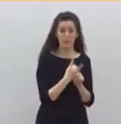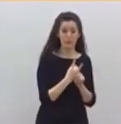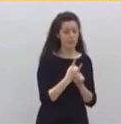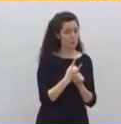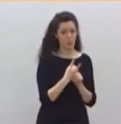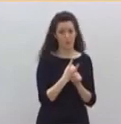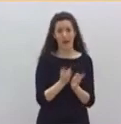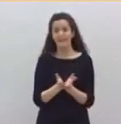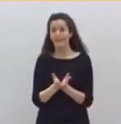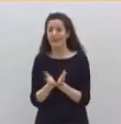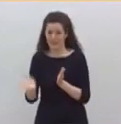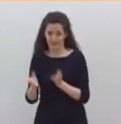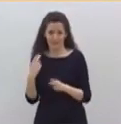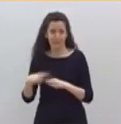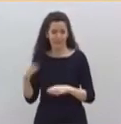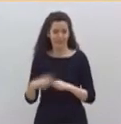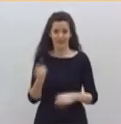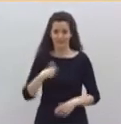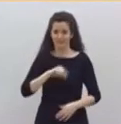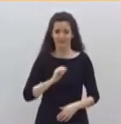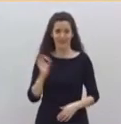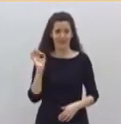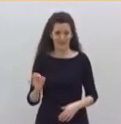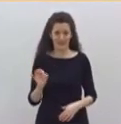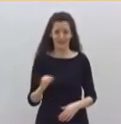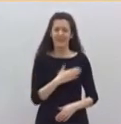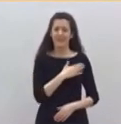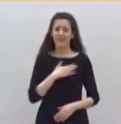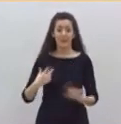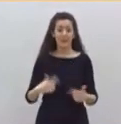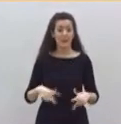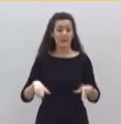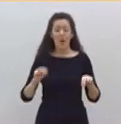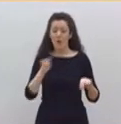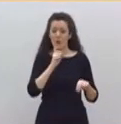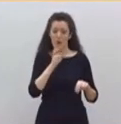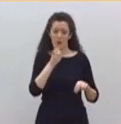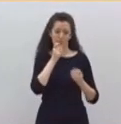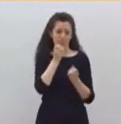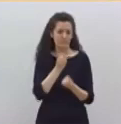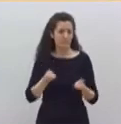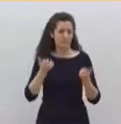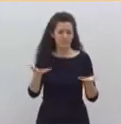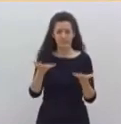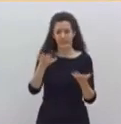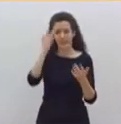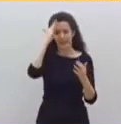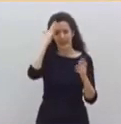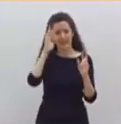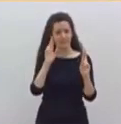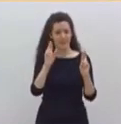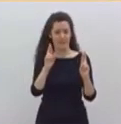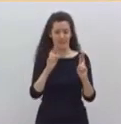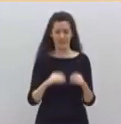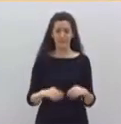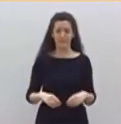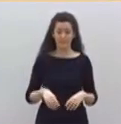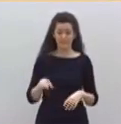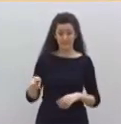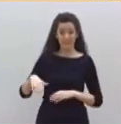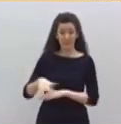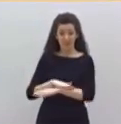mandando un mensaje de esperanza a todos los españoles, diciéndoles que hay luz al final de ese túnel en el que su gobierno no sabe salir.